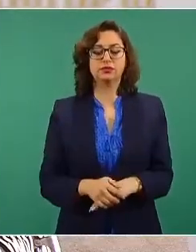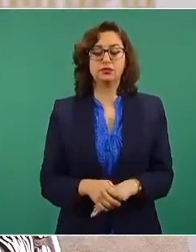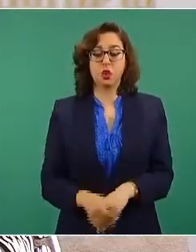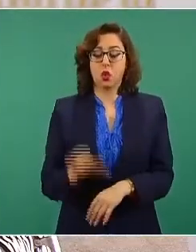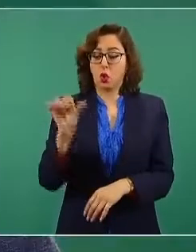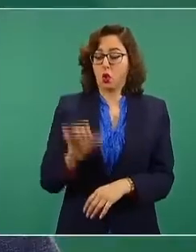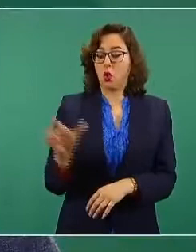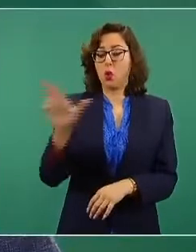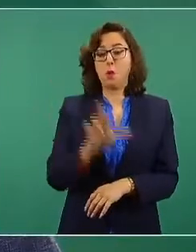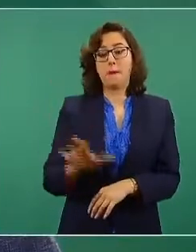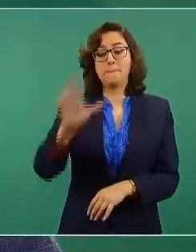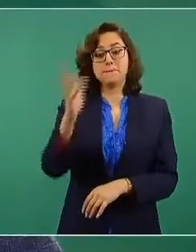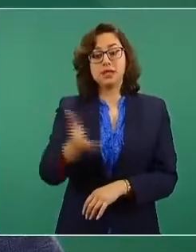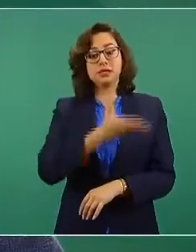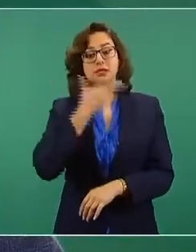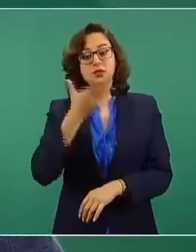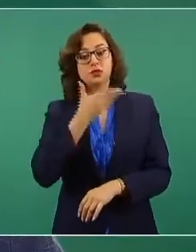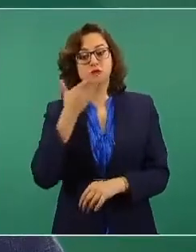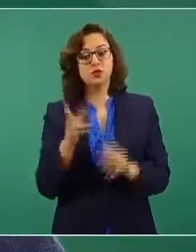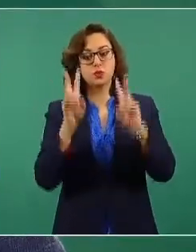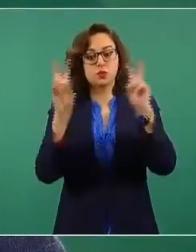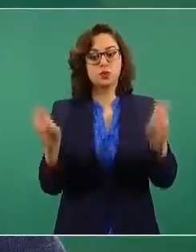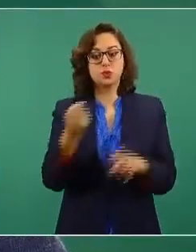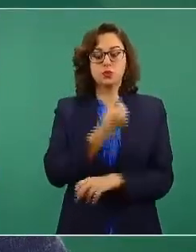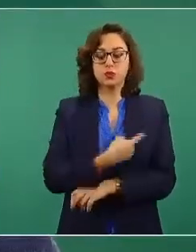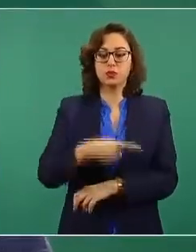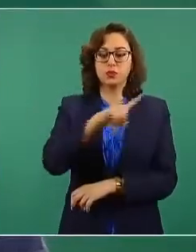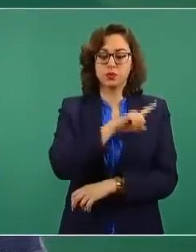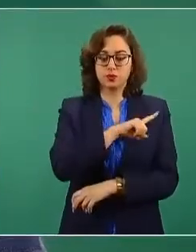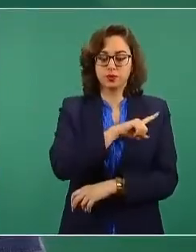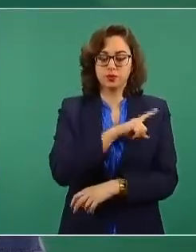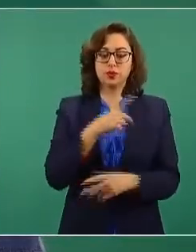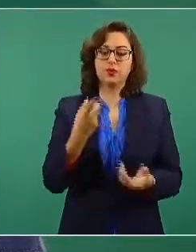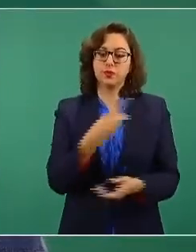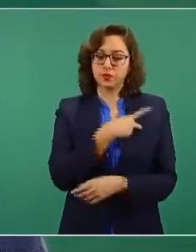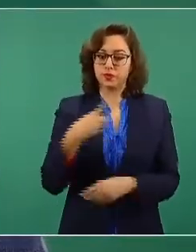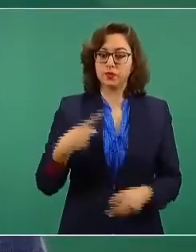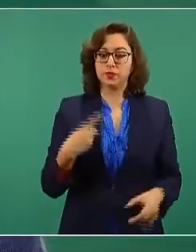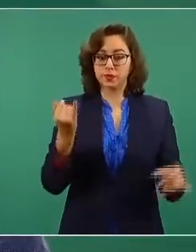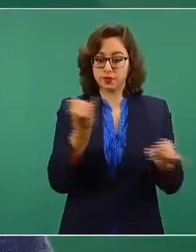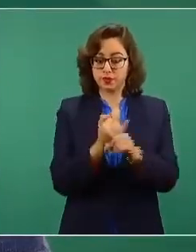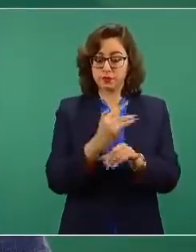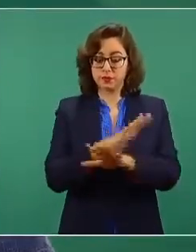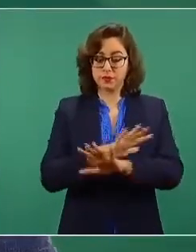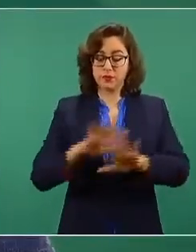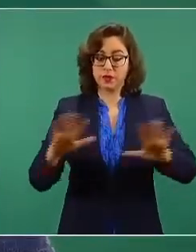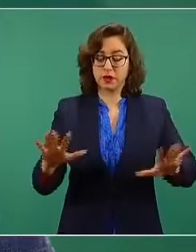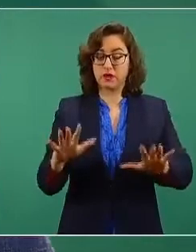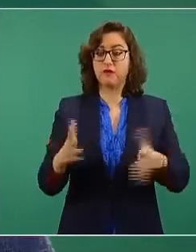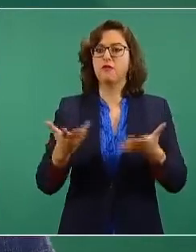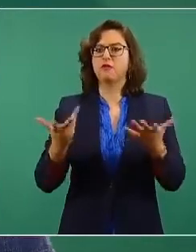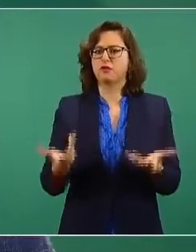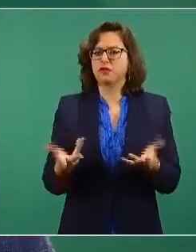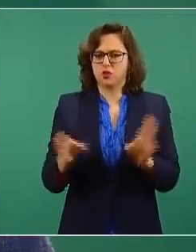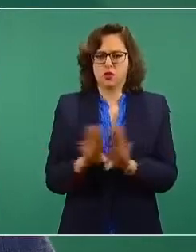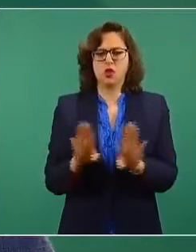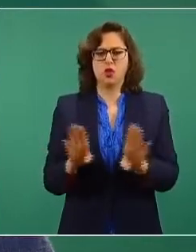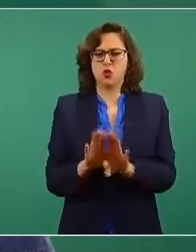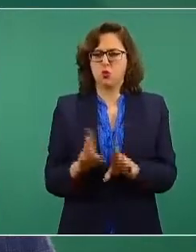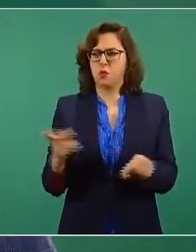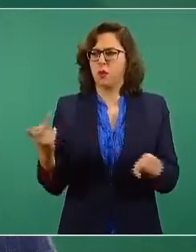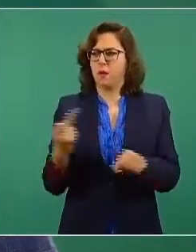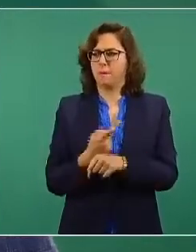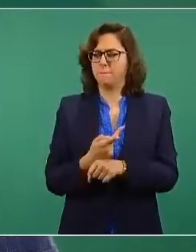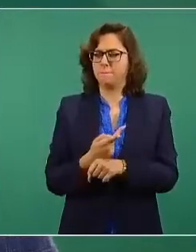informe técnico de la pandemia en nuestro país con mayor detalle de aquellos que están en condiciones de mayor